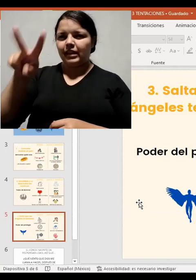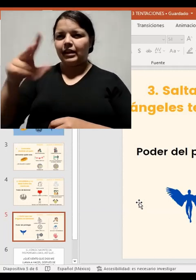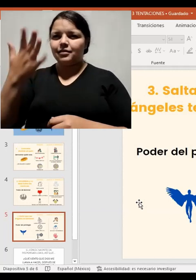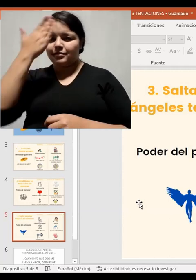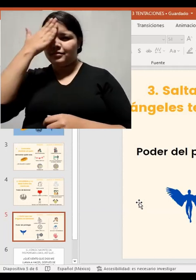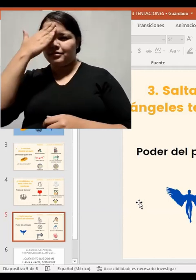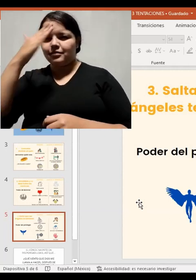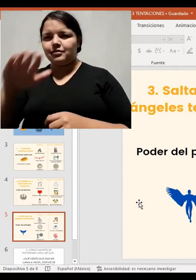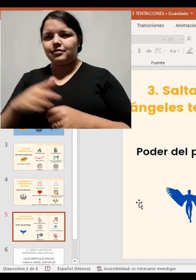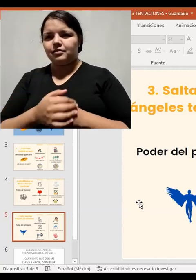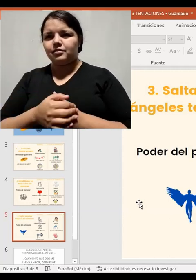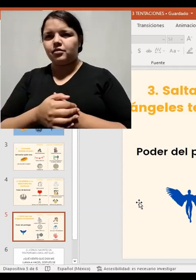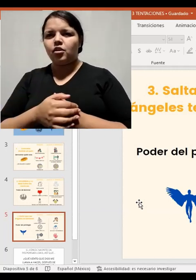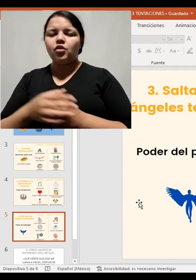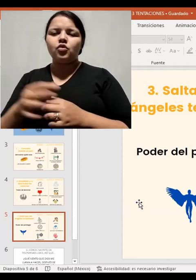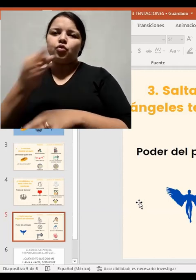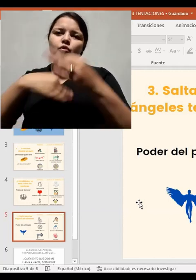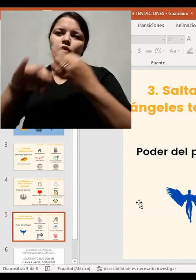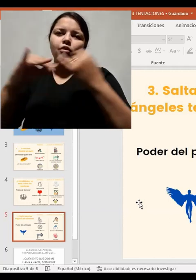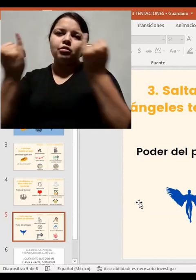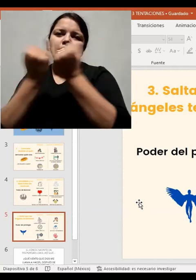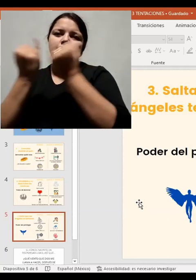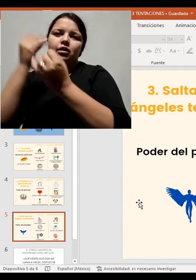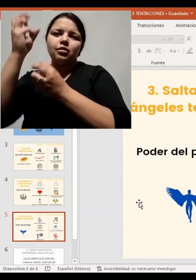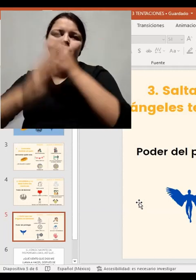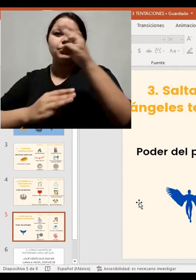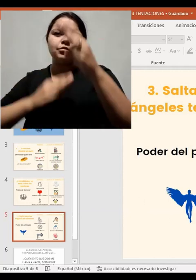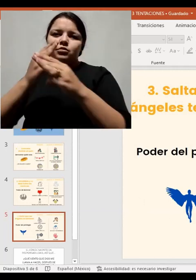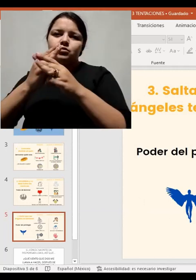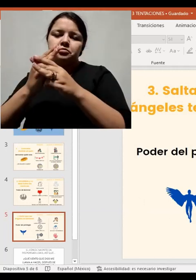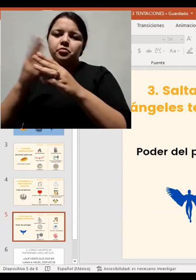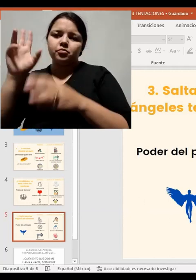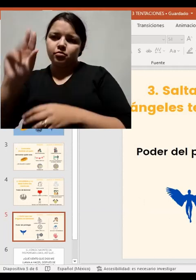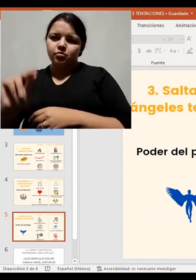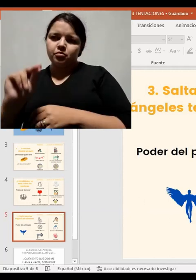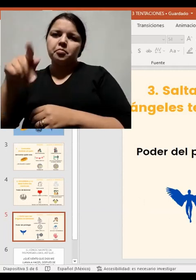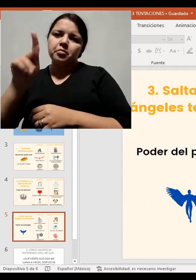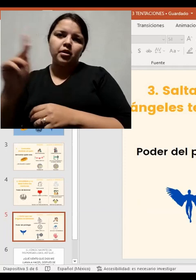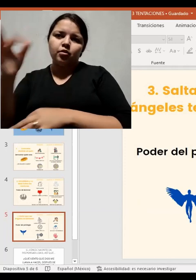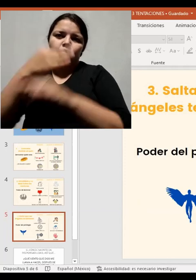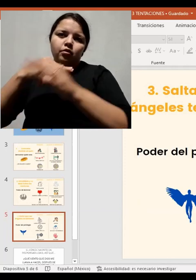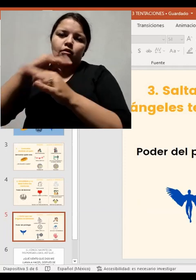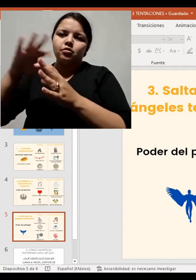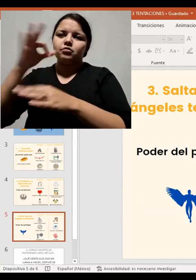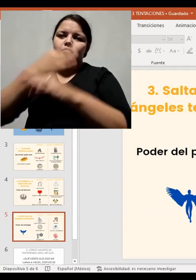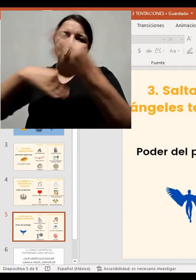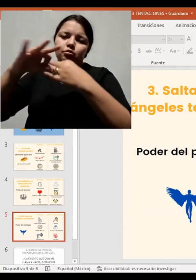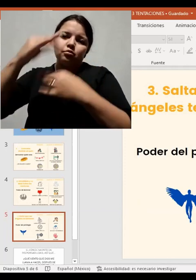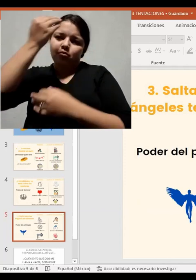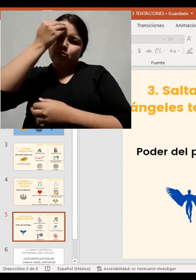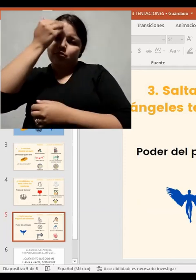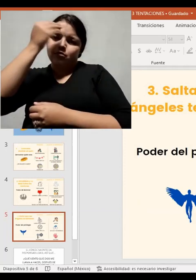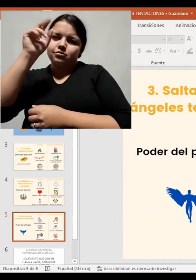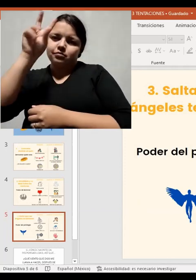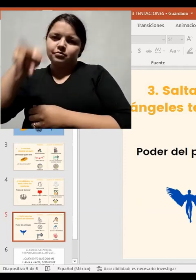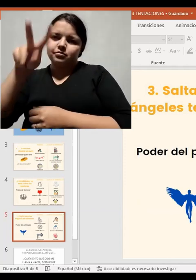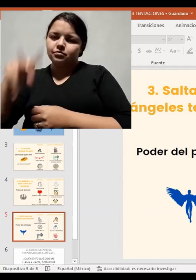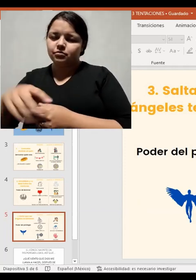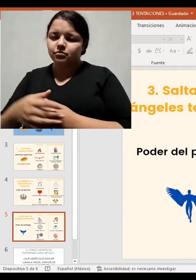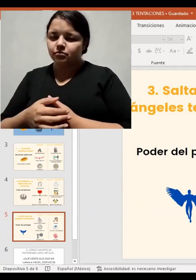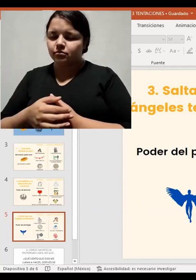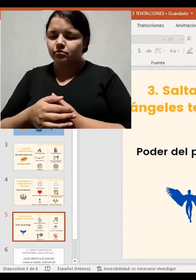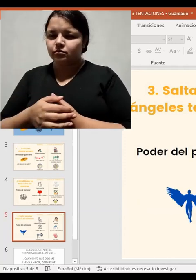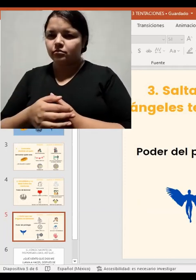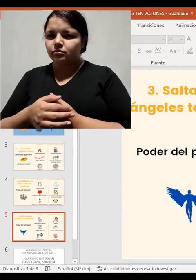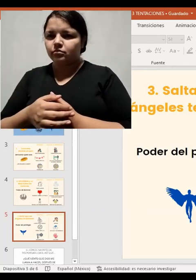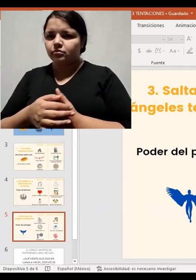La lengua de señas no es internacional, pero es un signo que se conoce en todo el mundo. Entonces, por eso les pongo ahí y recordando que inclusión